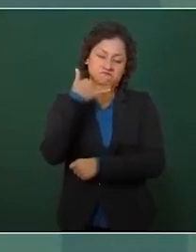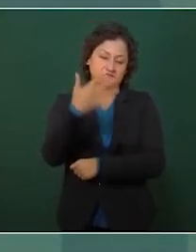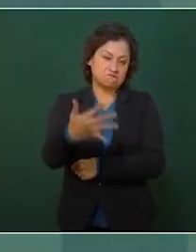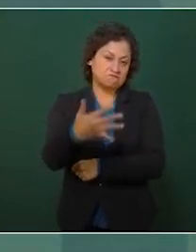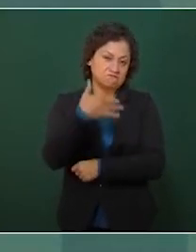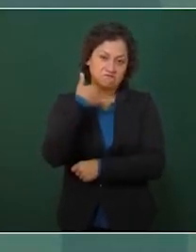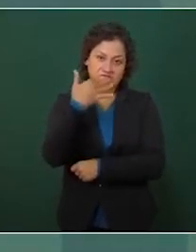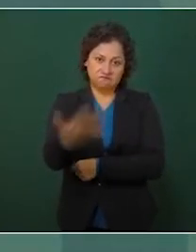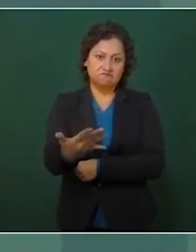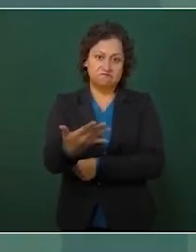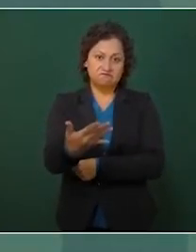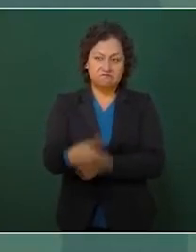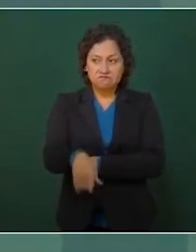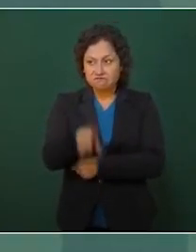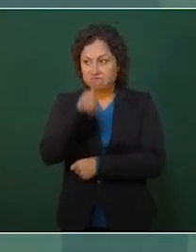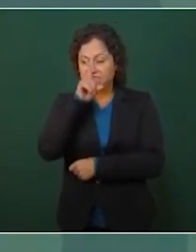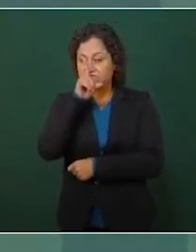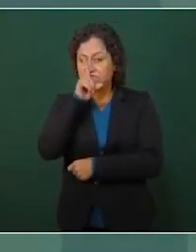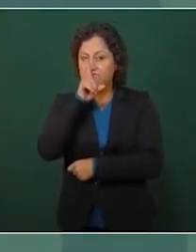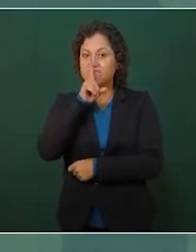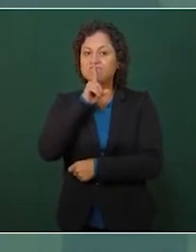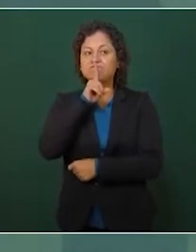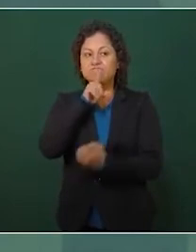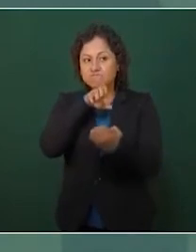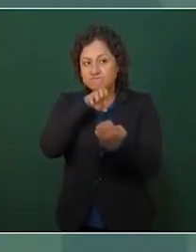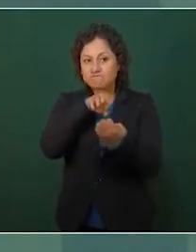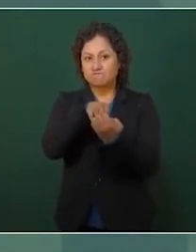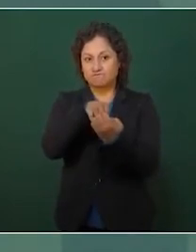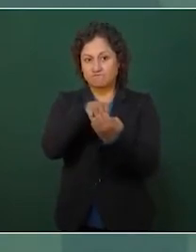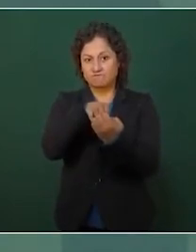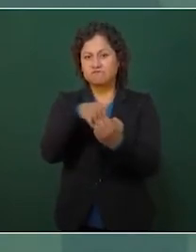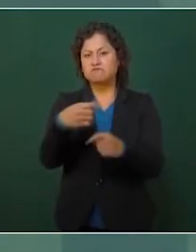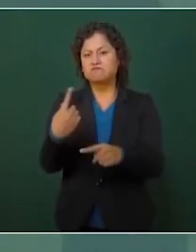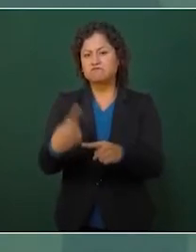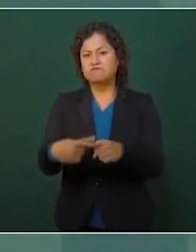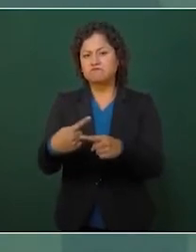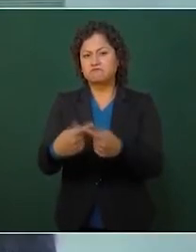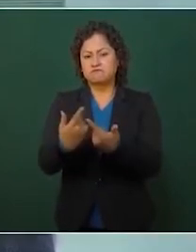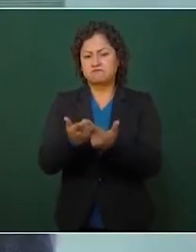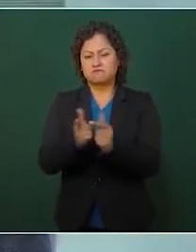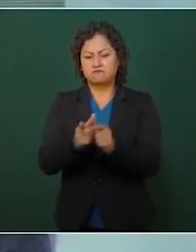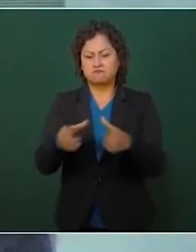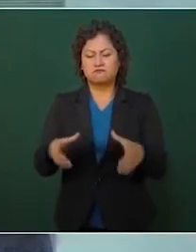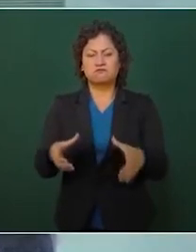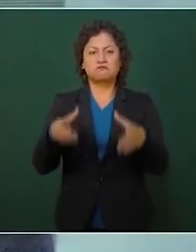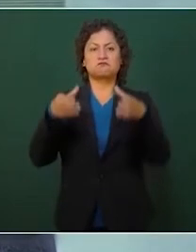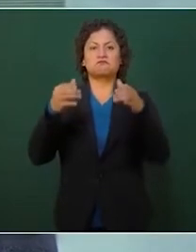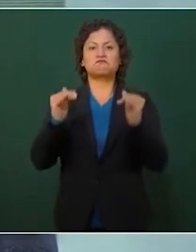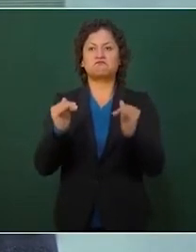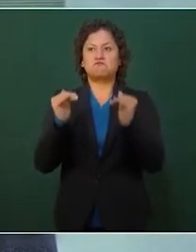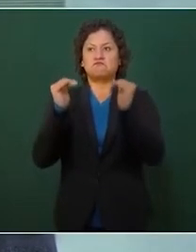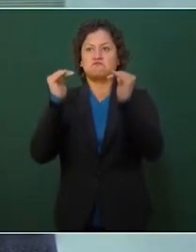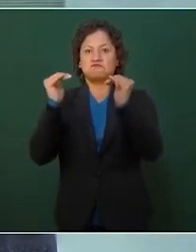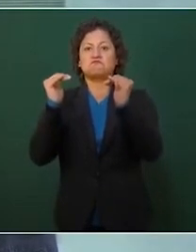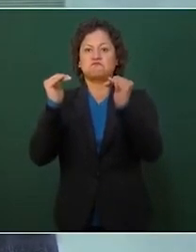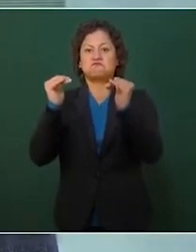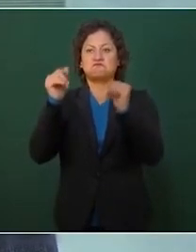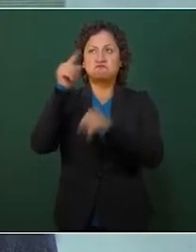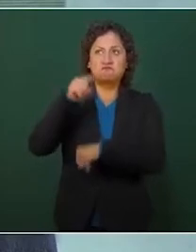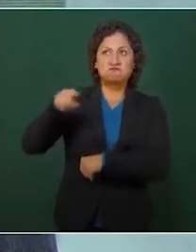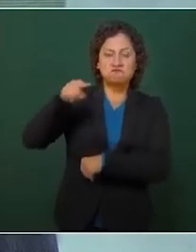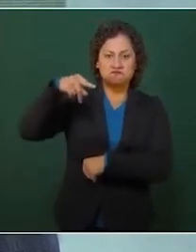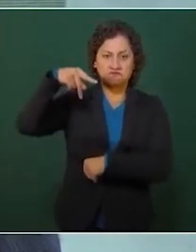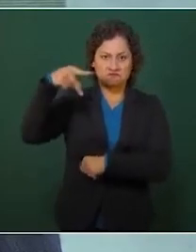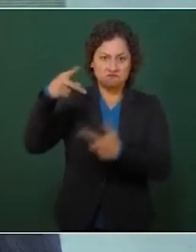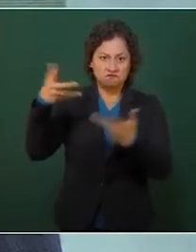deshonestidad de la élite de México, tanto del poder económico como